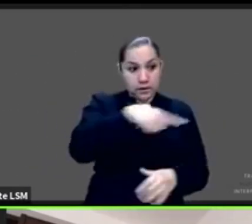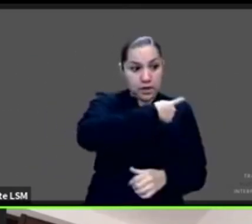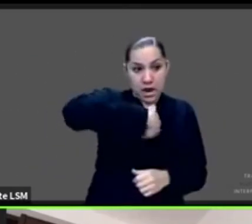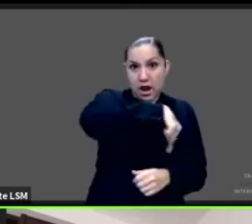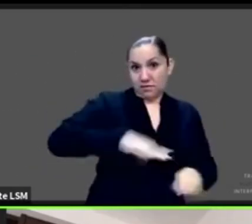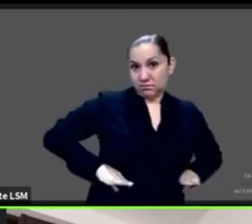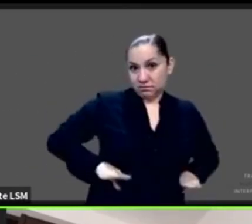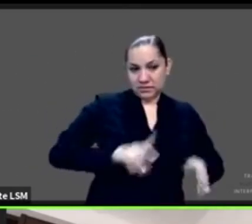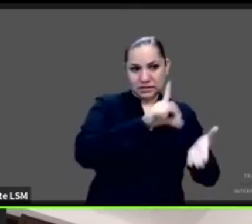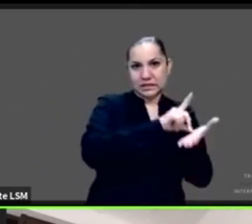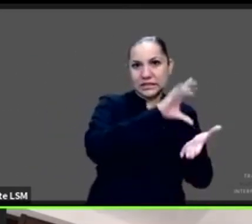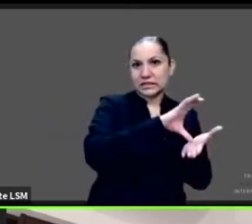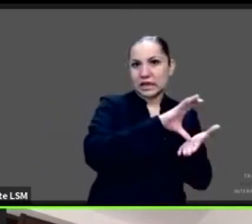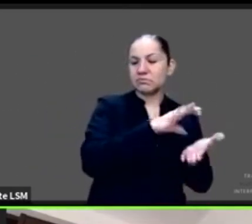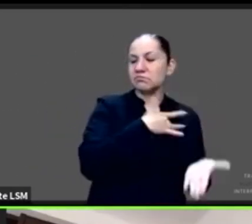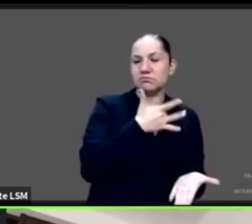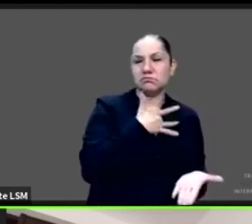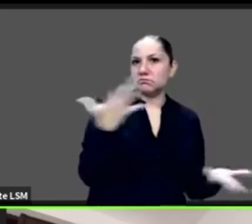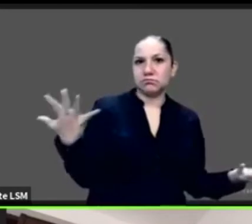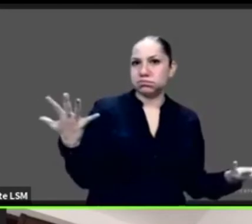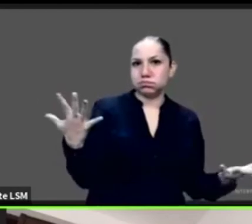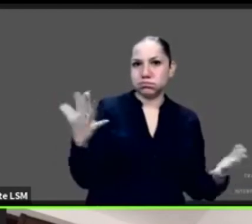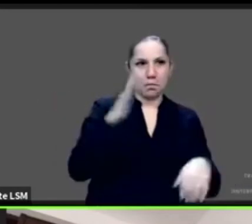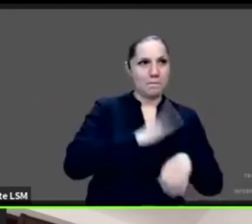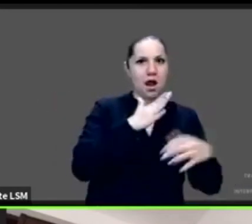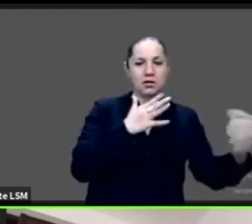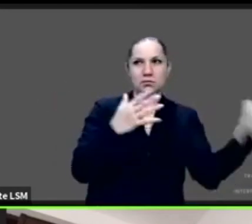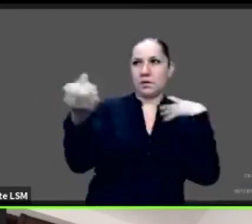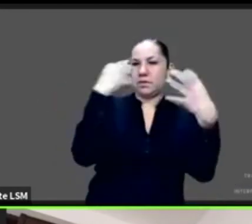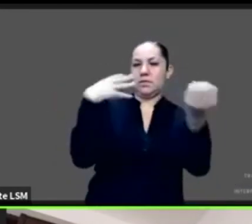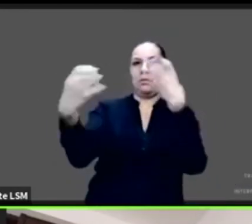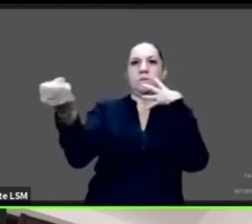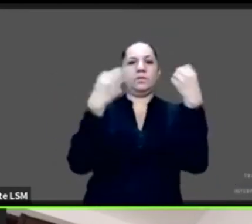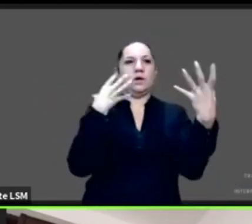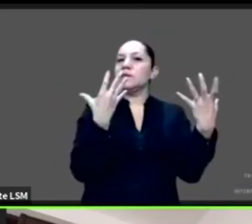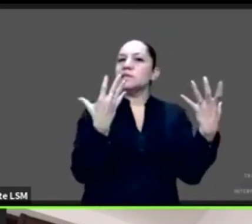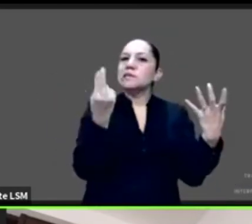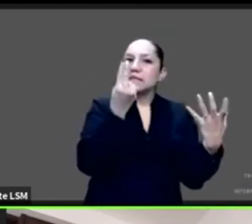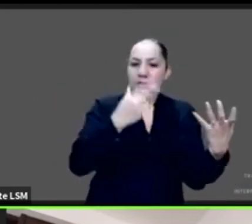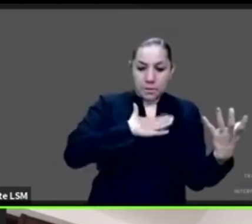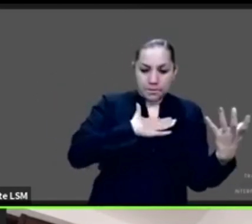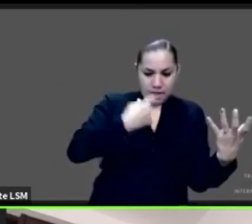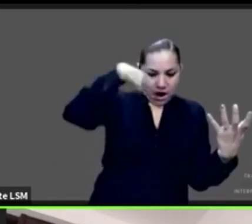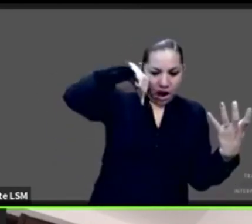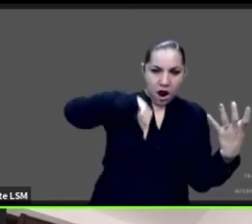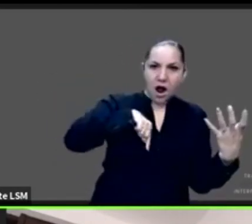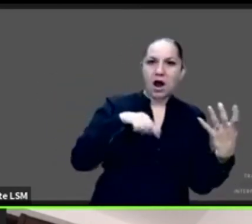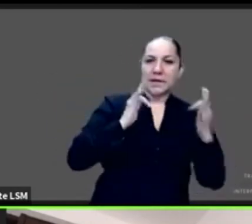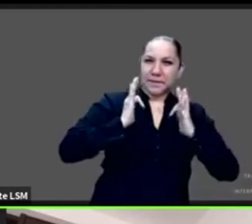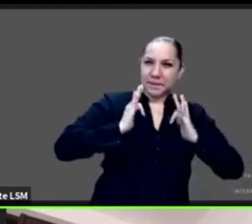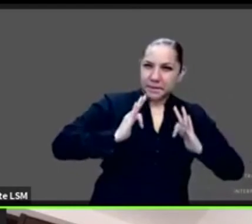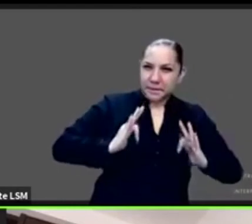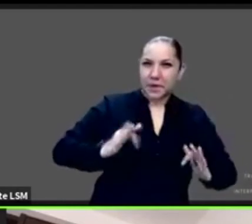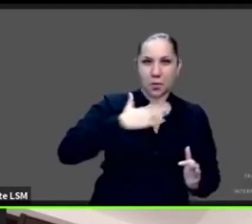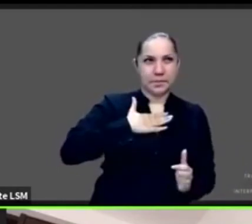conservar su salud mental para poder entender lo que está pasando, porque